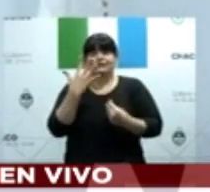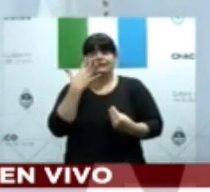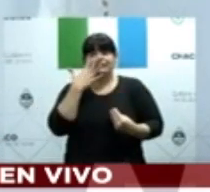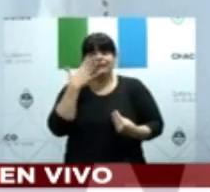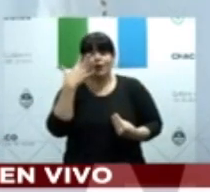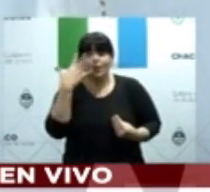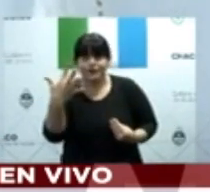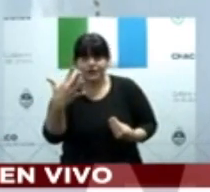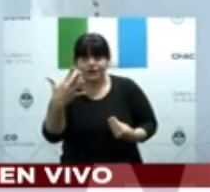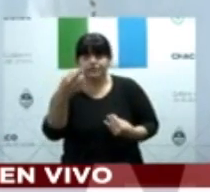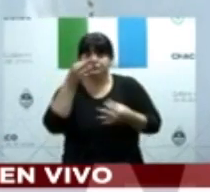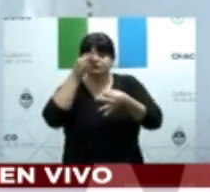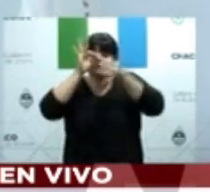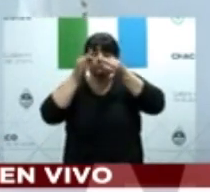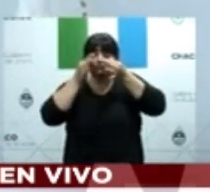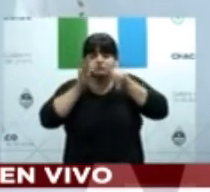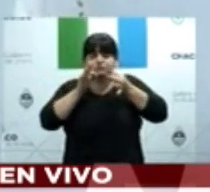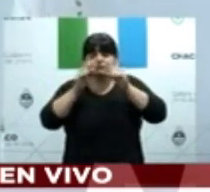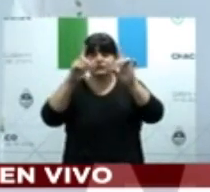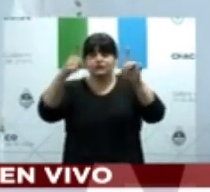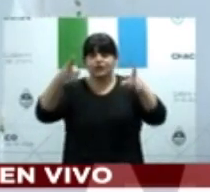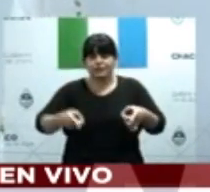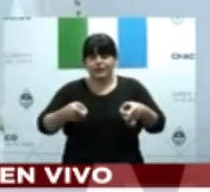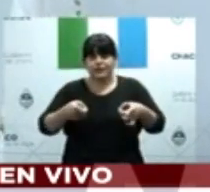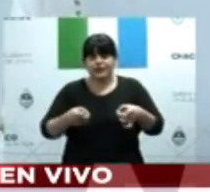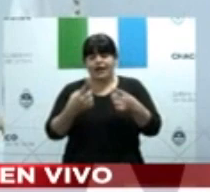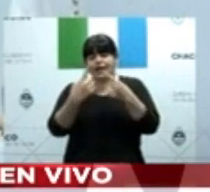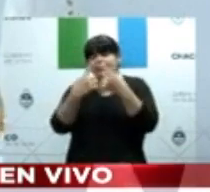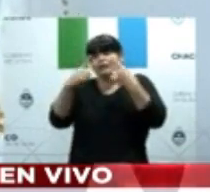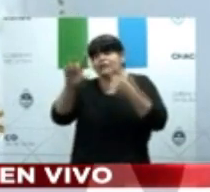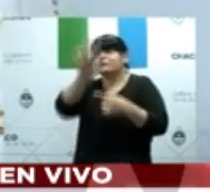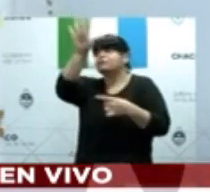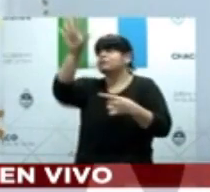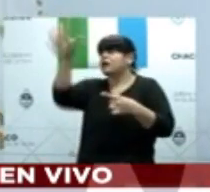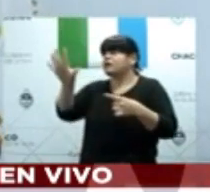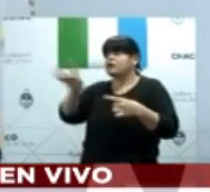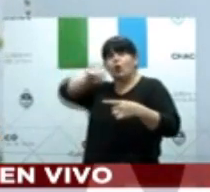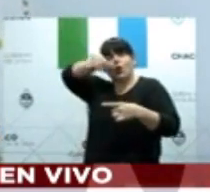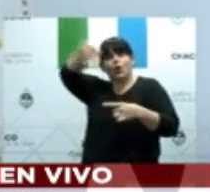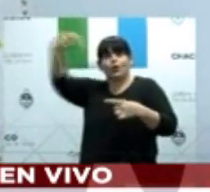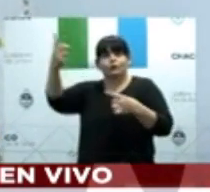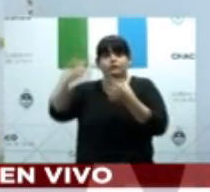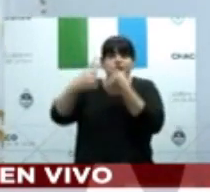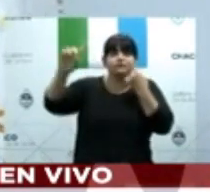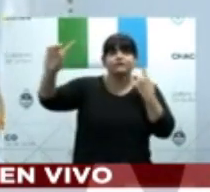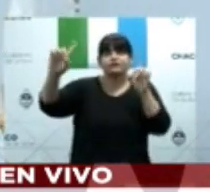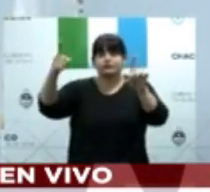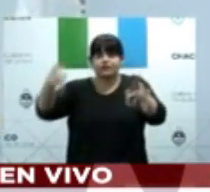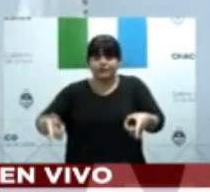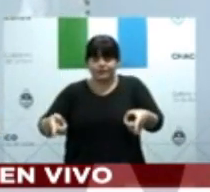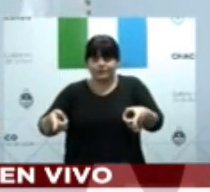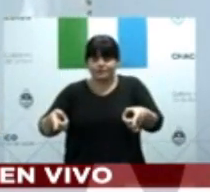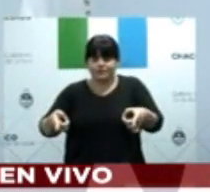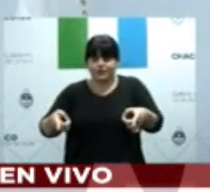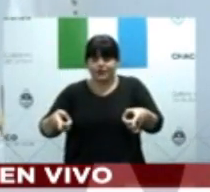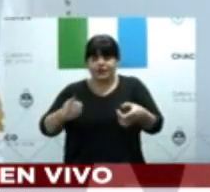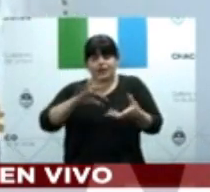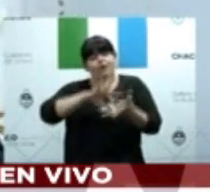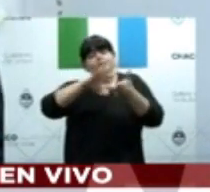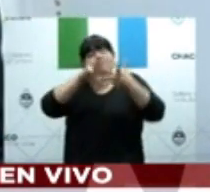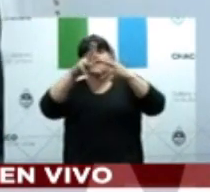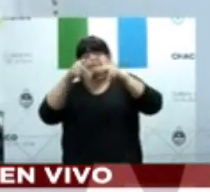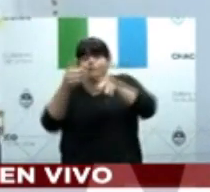Entonces, el testeo por habitante también determina un coeficiente de evaluación respecto a su tendencia. Y las decisiones de